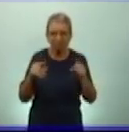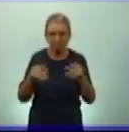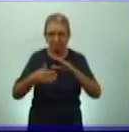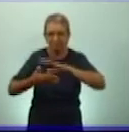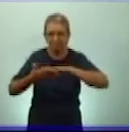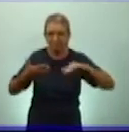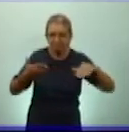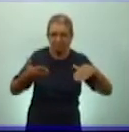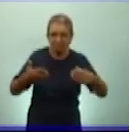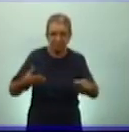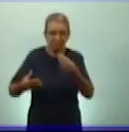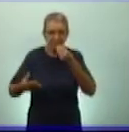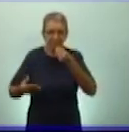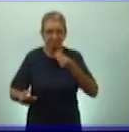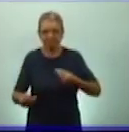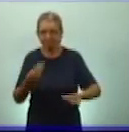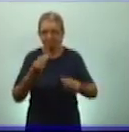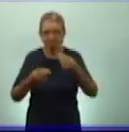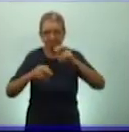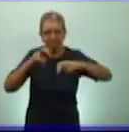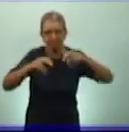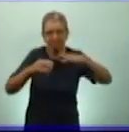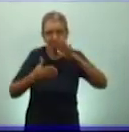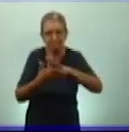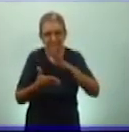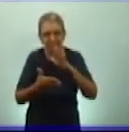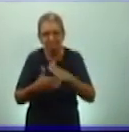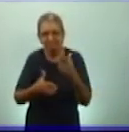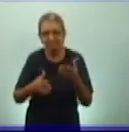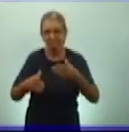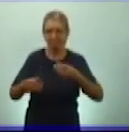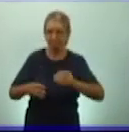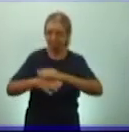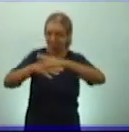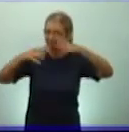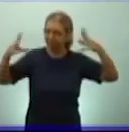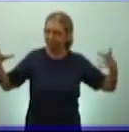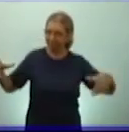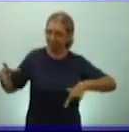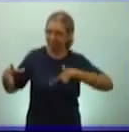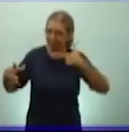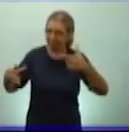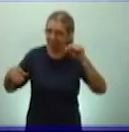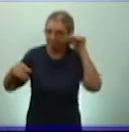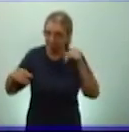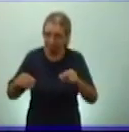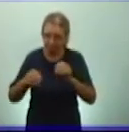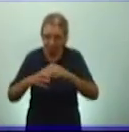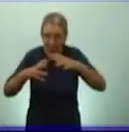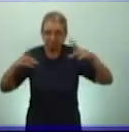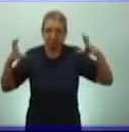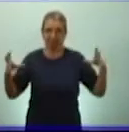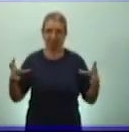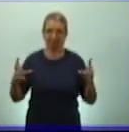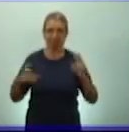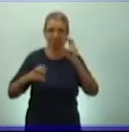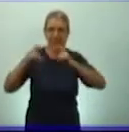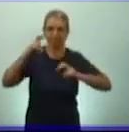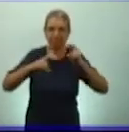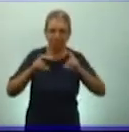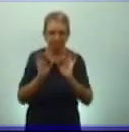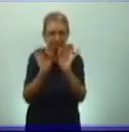cosechar alimentos suficientes como para desarrollar una gran civilización, que todavía asombra a investigadores y